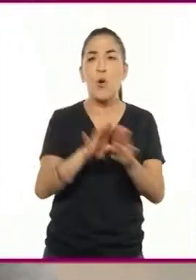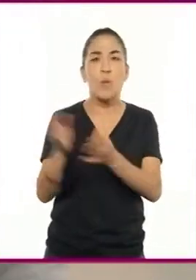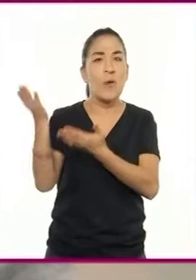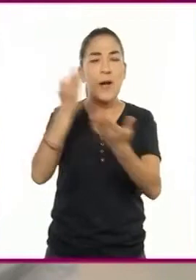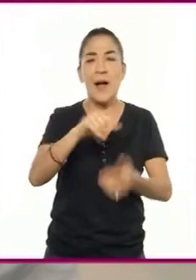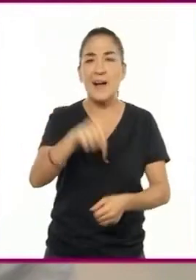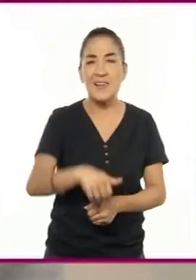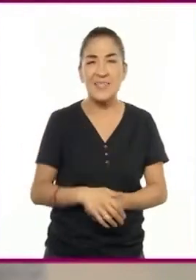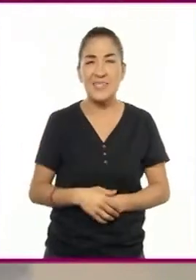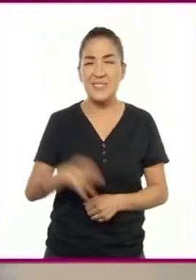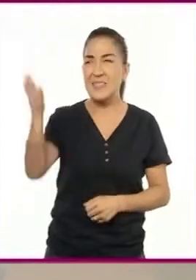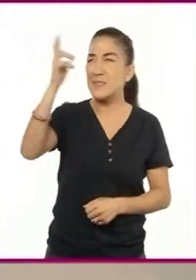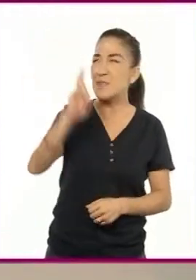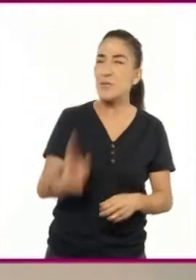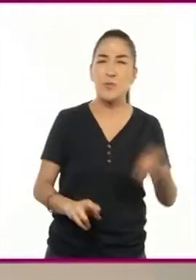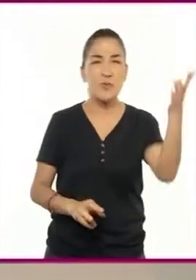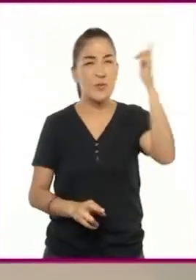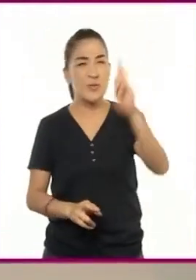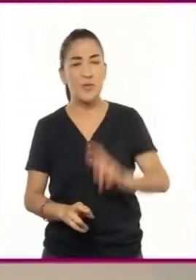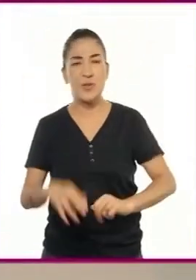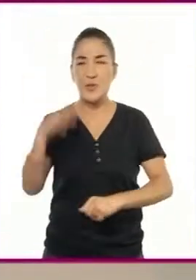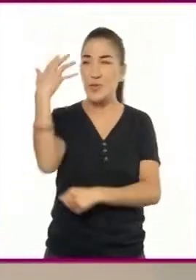rayos del sol te lastiman los ojos.